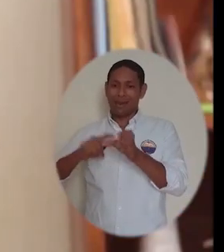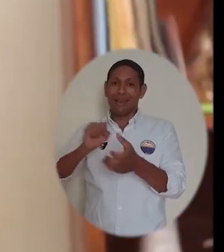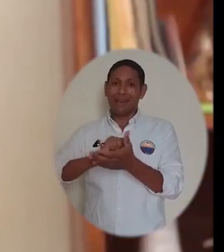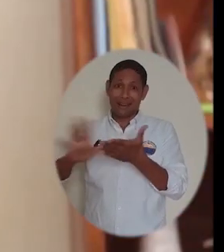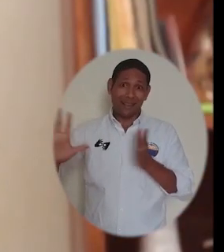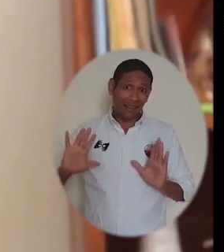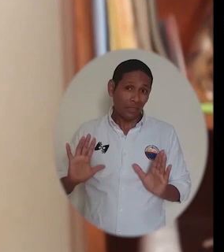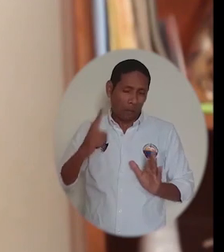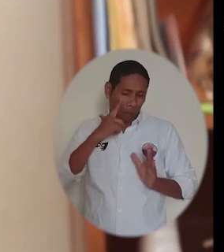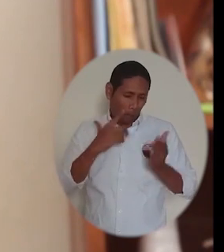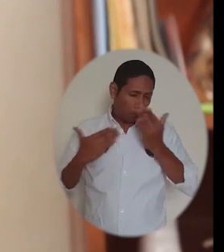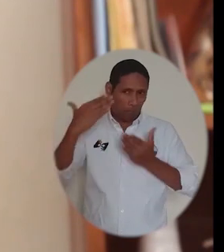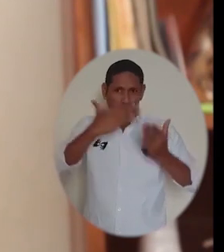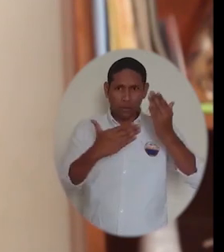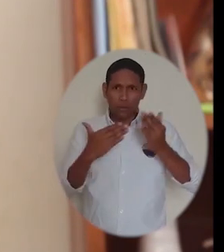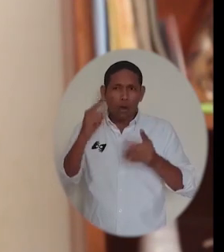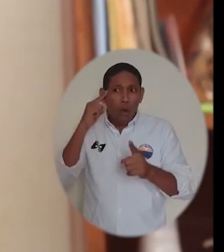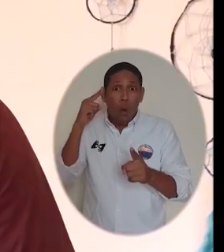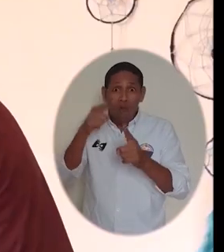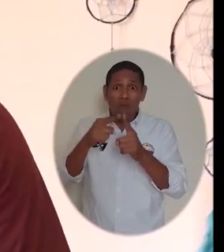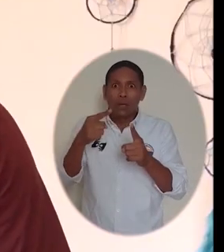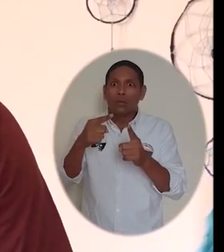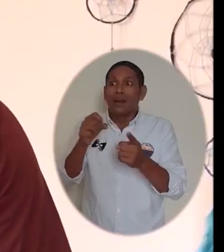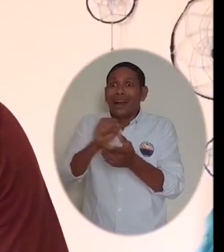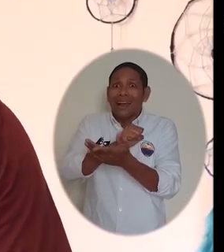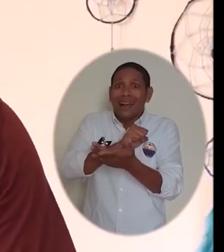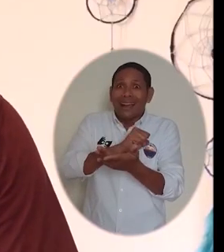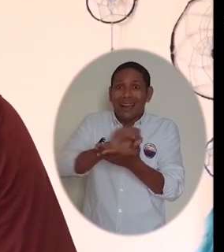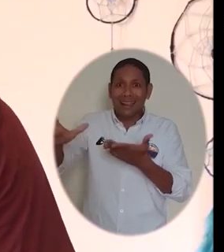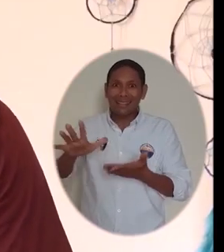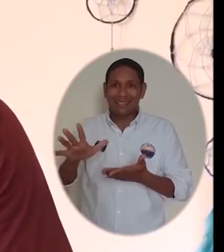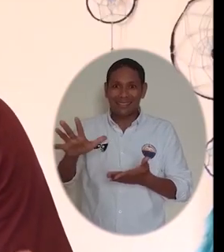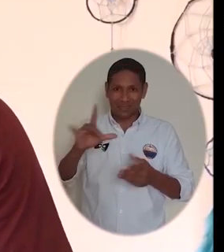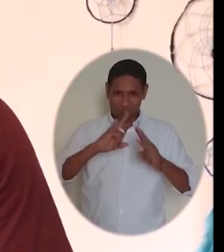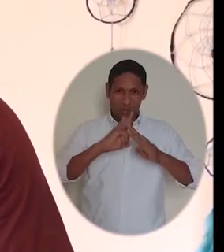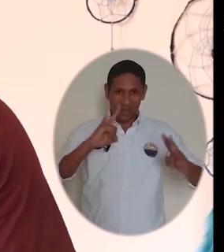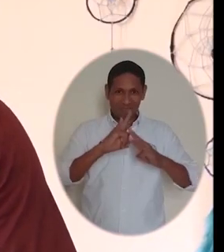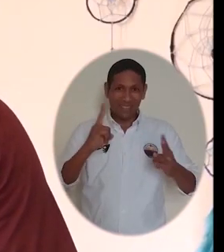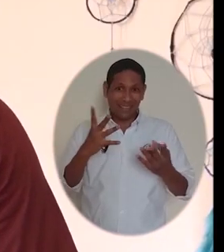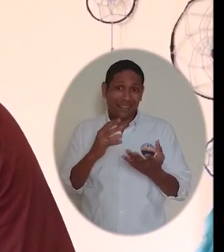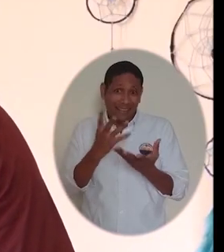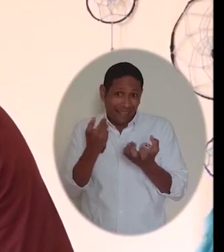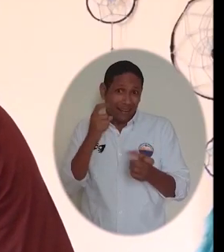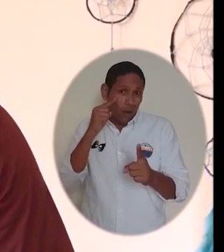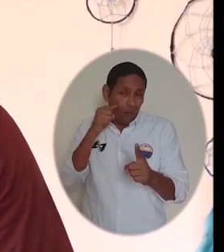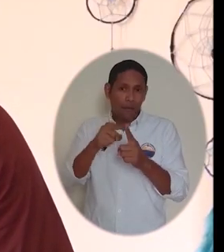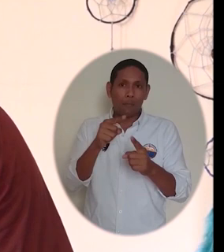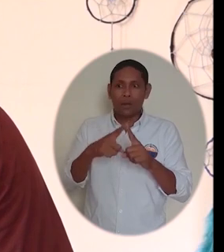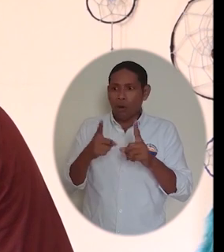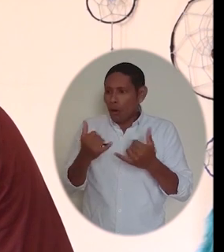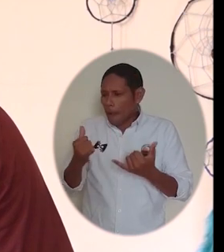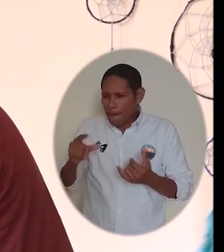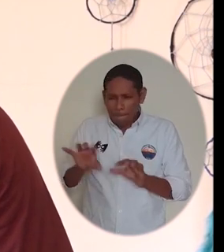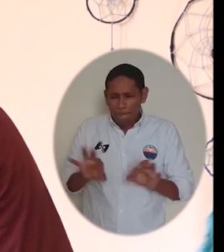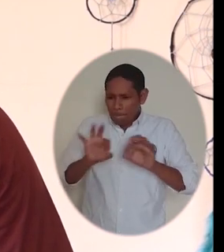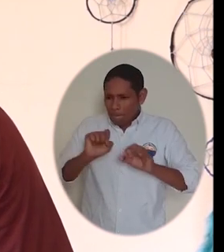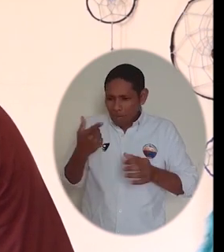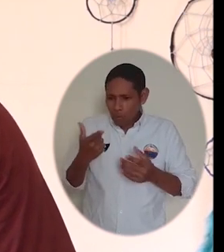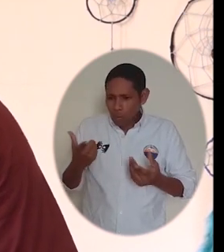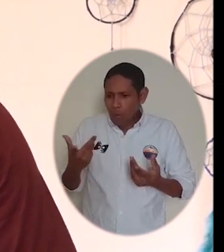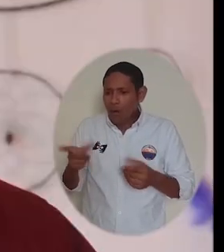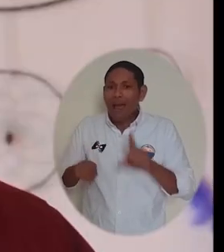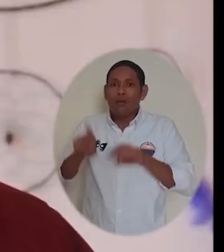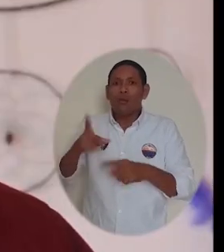en el periodo académico 2022. Si bien el objetivo es lograr la gratuidad de todos los estudiantes de esta casa de estudios